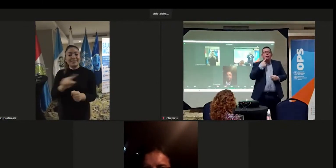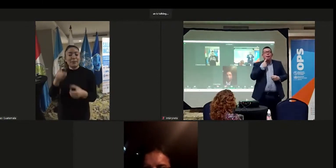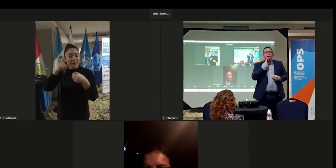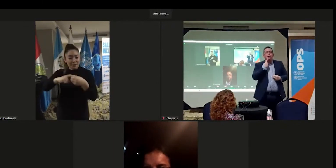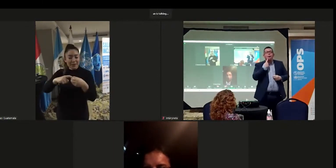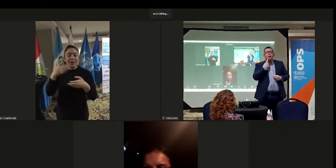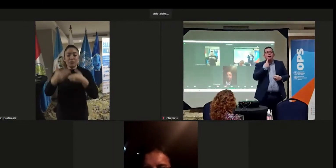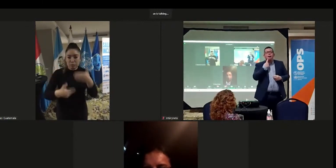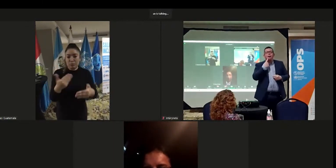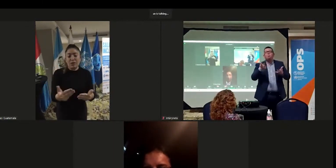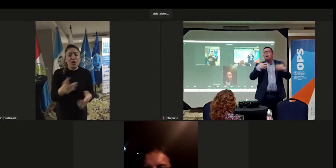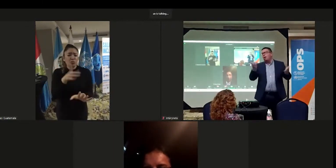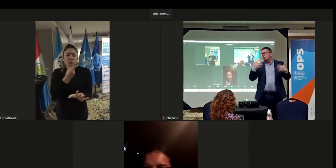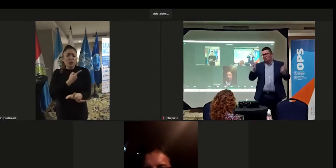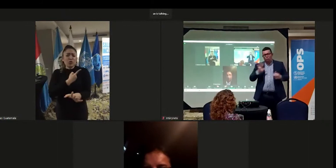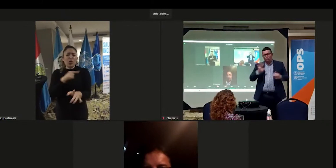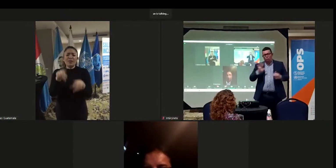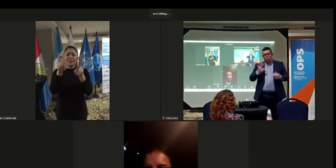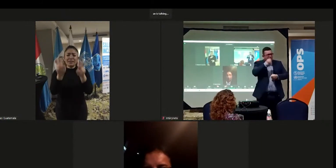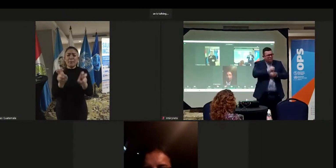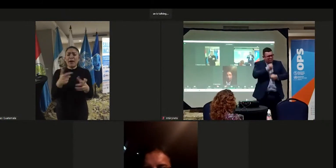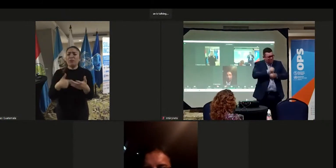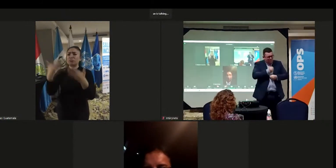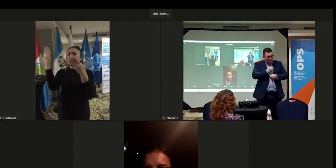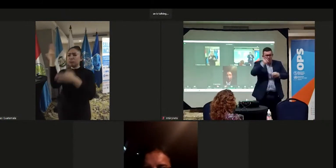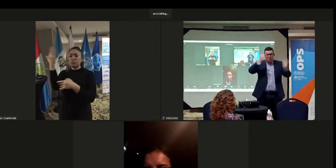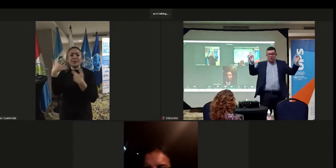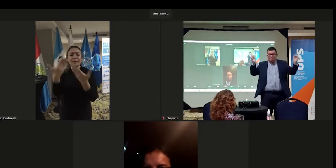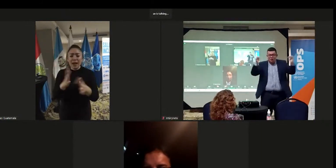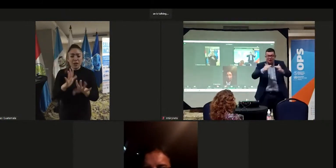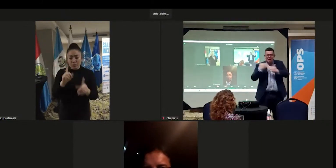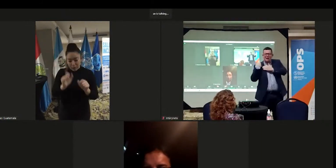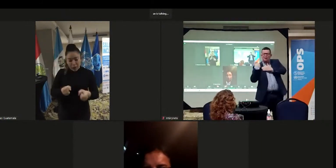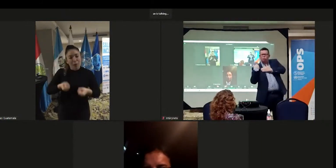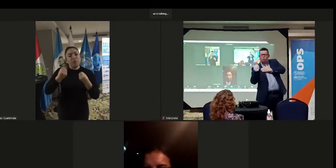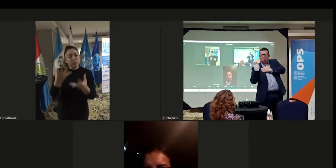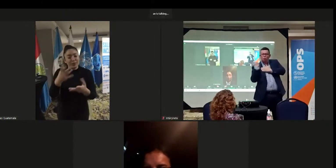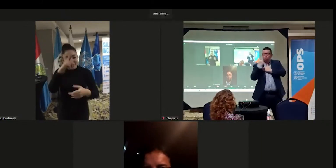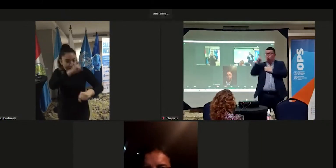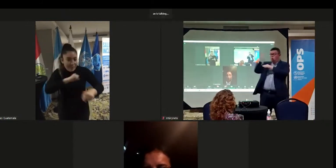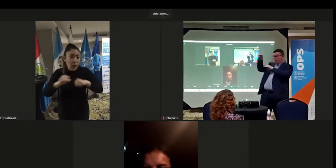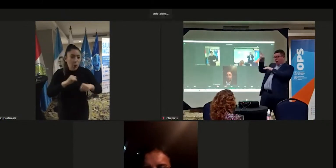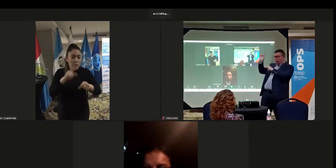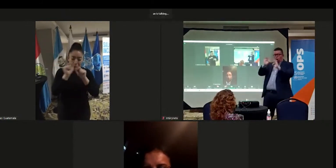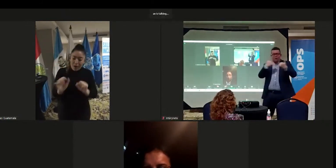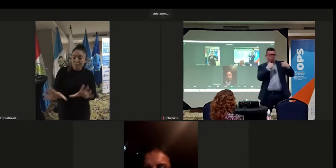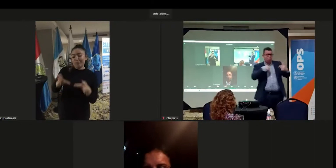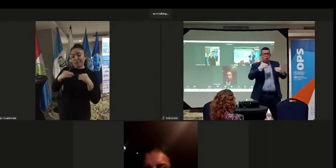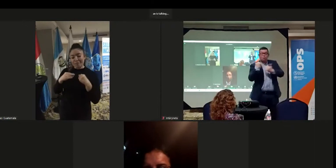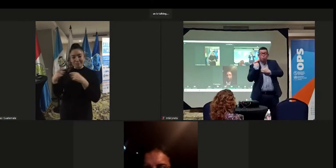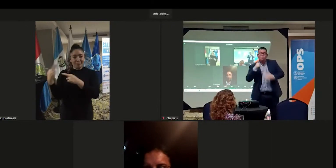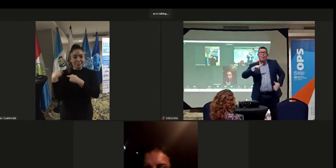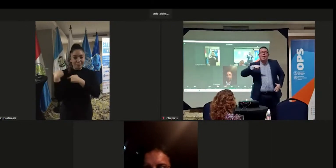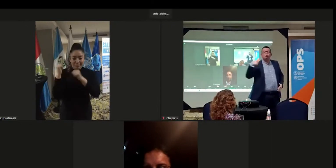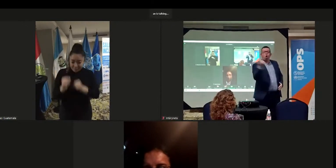transformaciones. Y no solamente desde el discurso, desde el hablar y hablar, sino desde el trabajo, desde asumir responsabilidades,